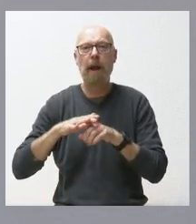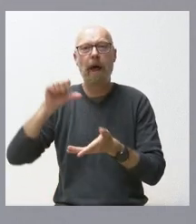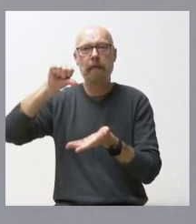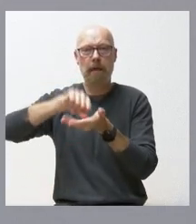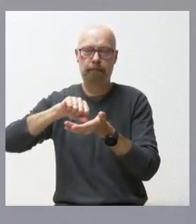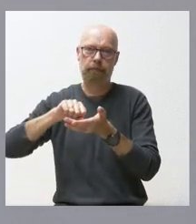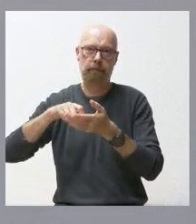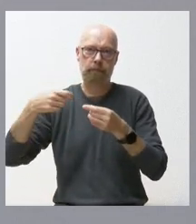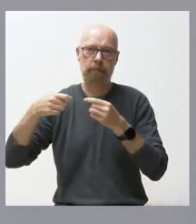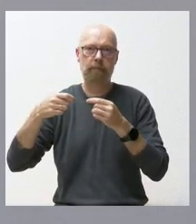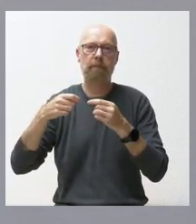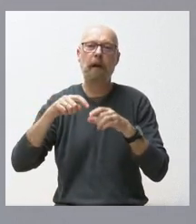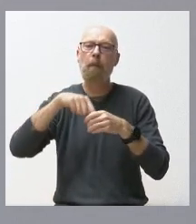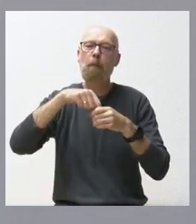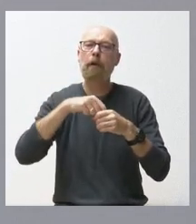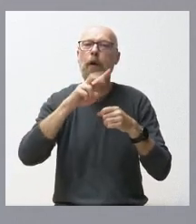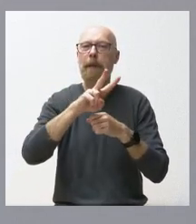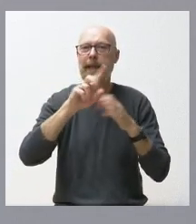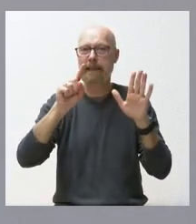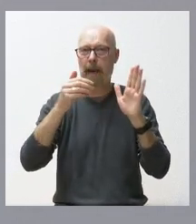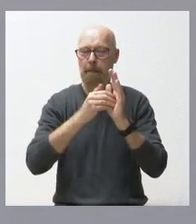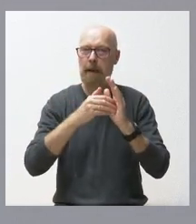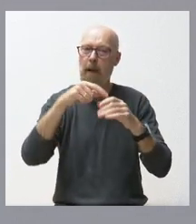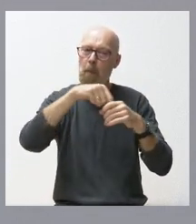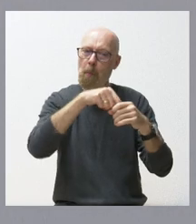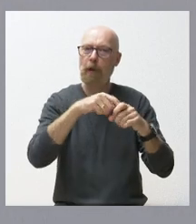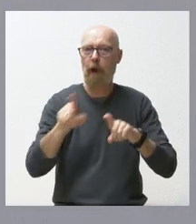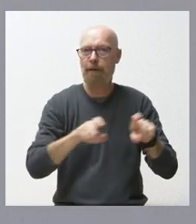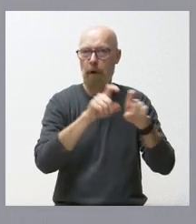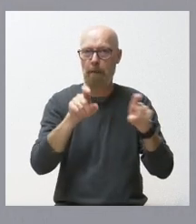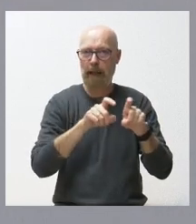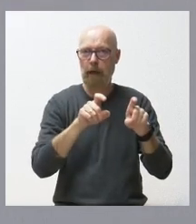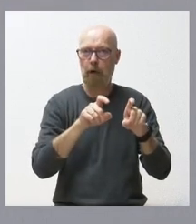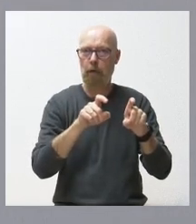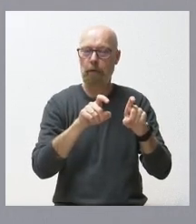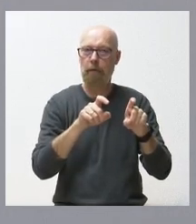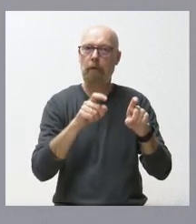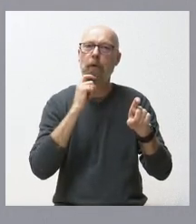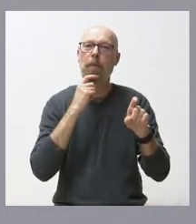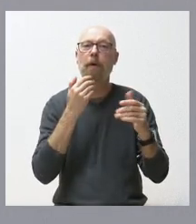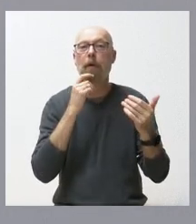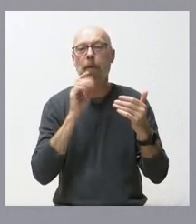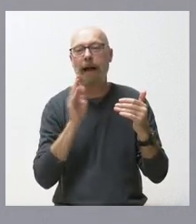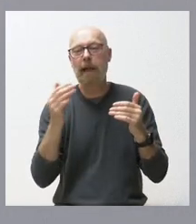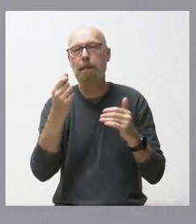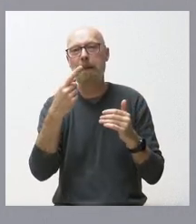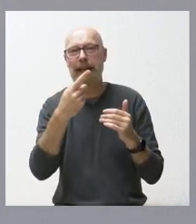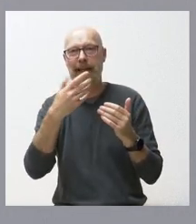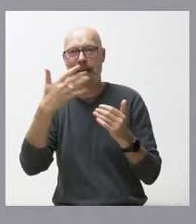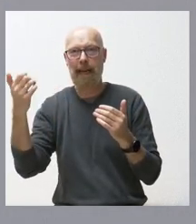26.000 los puestos informáticos dentro del SACIL que se prestan a través de 1.500 centros sanitarios que tiene la comunidad autónoma.